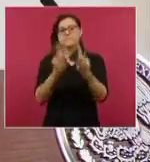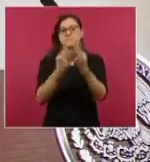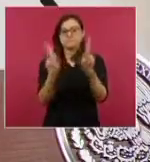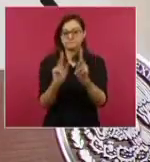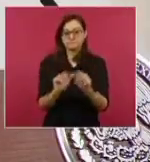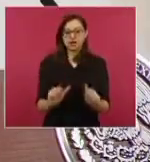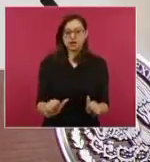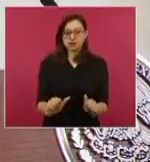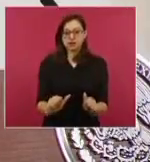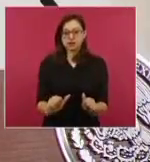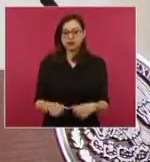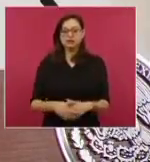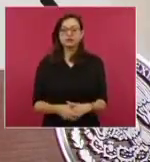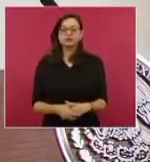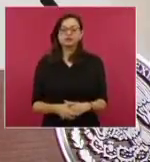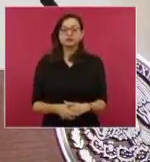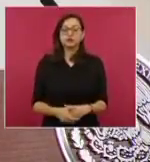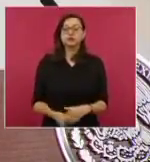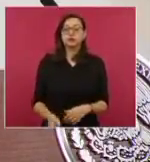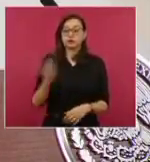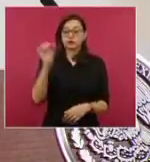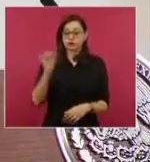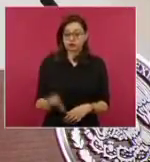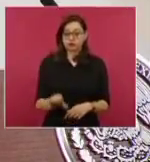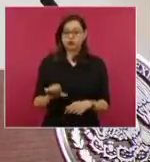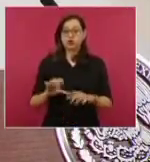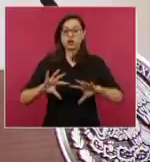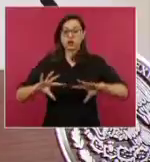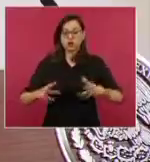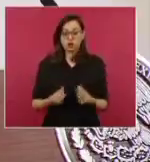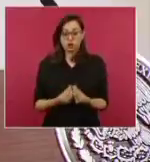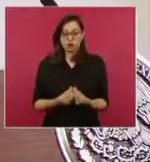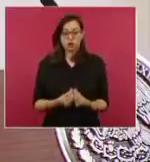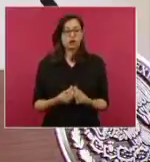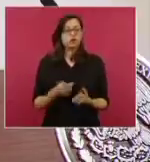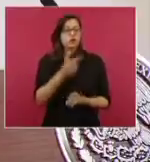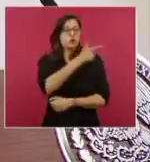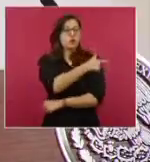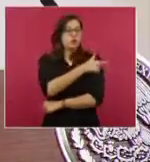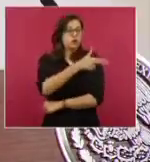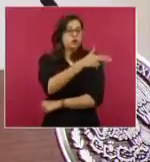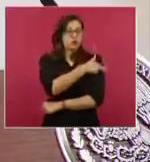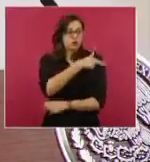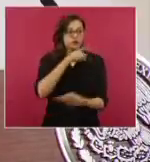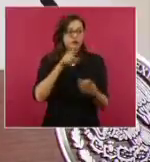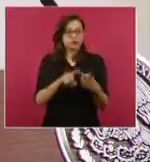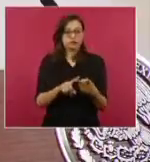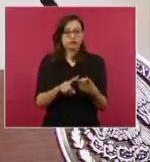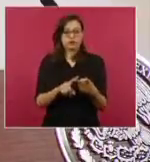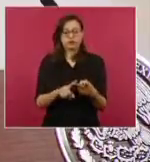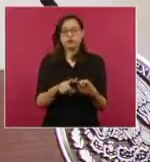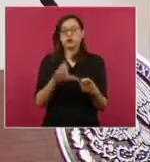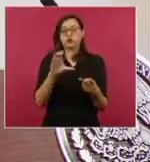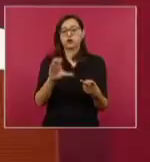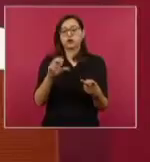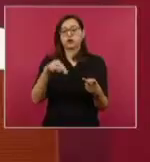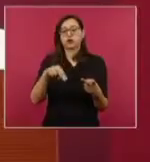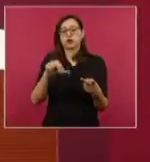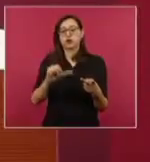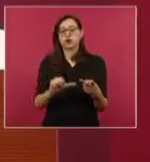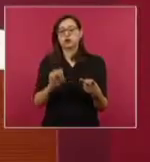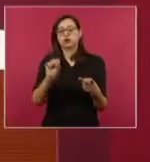resultado del trabajo coordinado de la Guardia Nacional, de la Coordinación Nacional Antisecuestro,